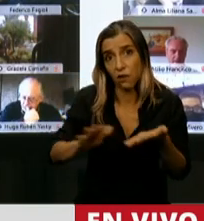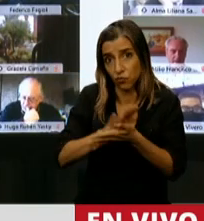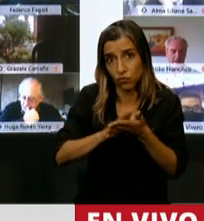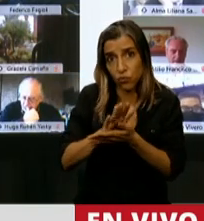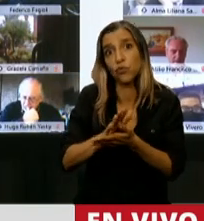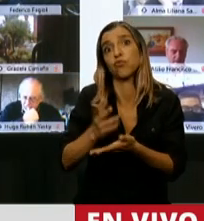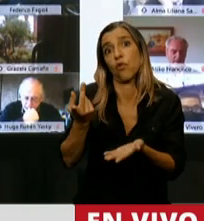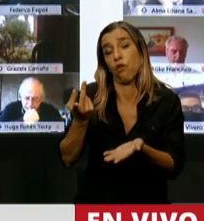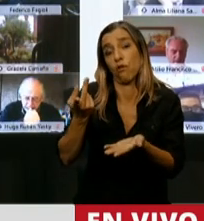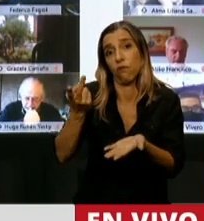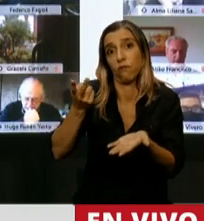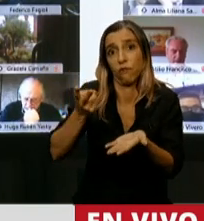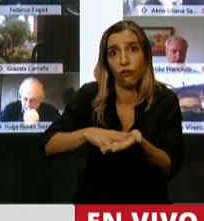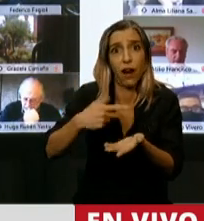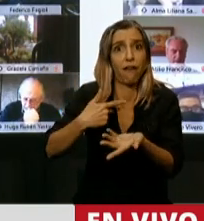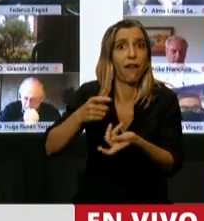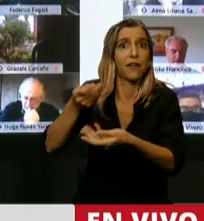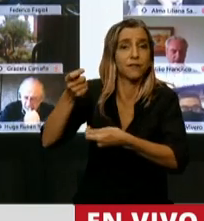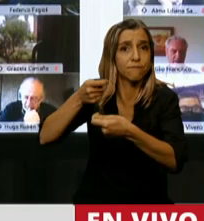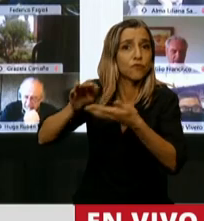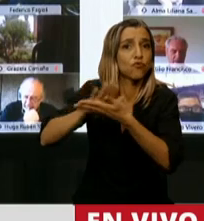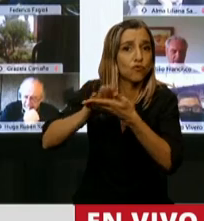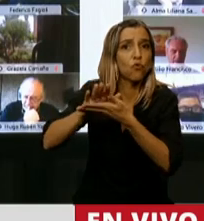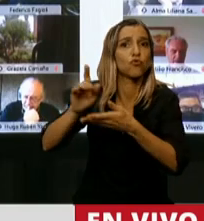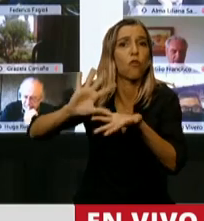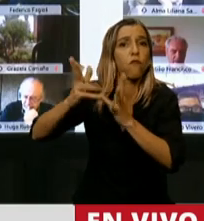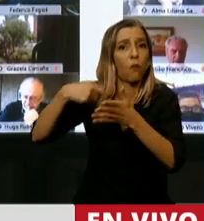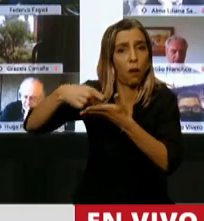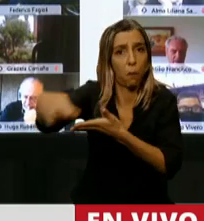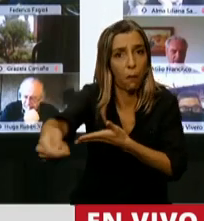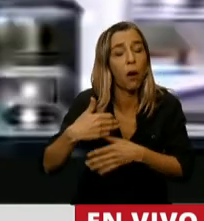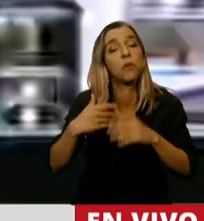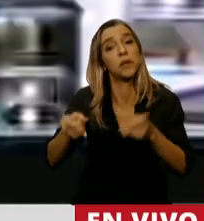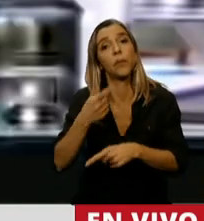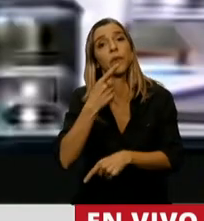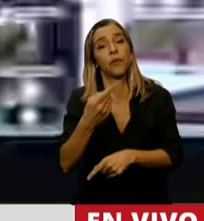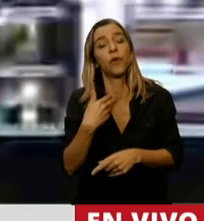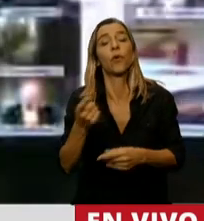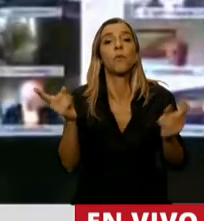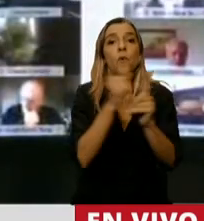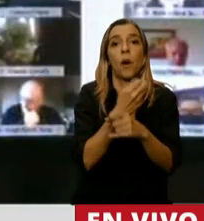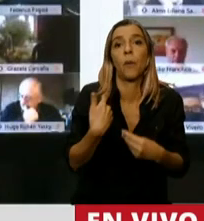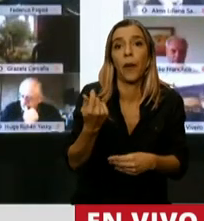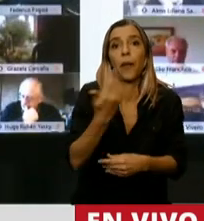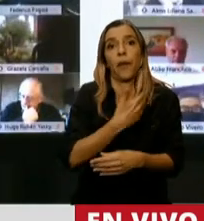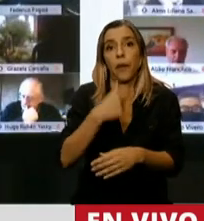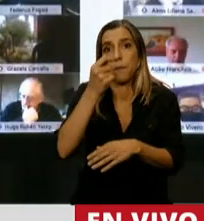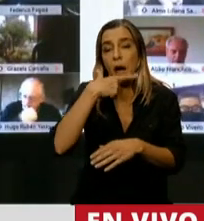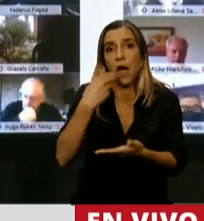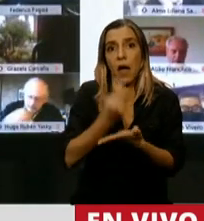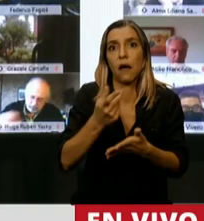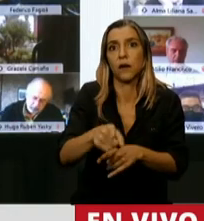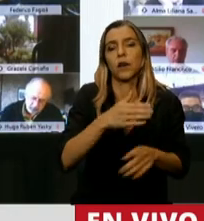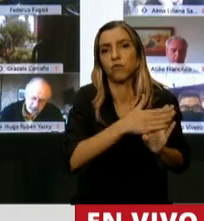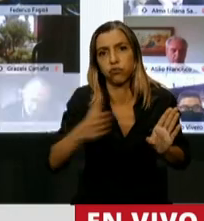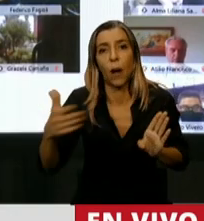interna que también reestructuró, y el ajuste procíclico del gobierno de Macri. Pero no mencionó los 10 años de estancamiento que